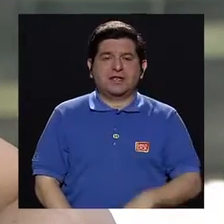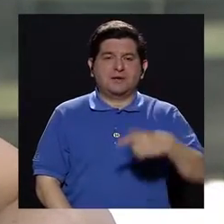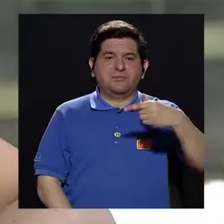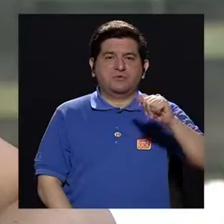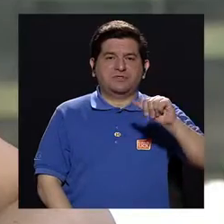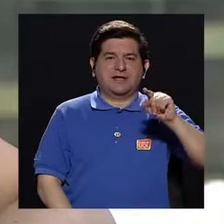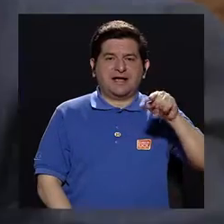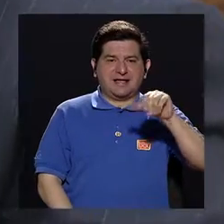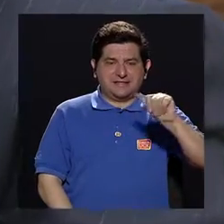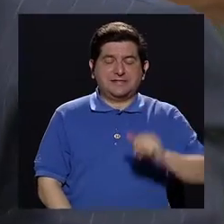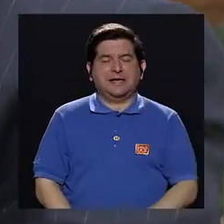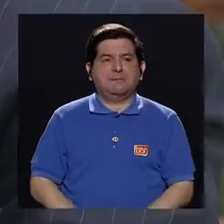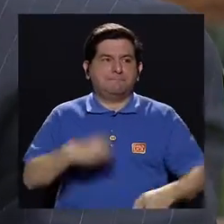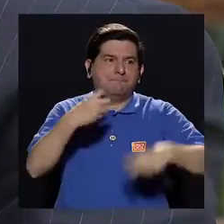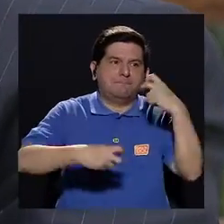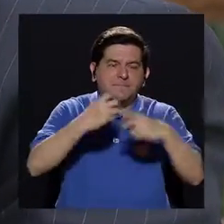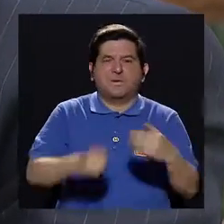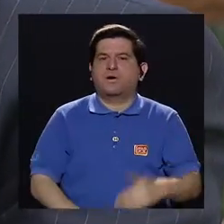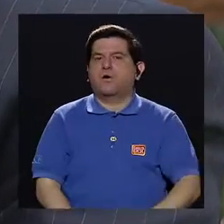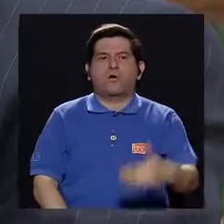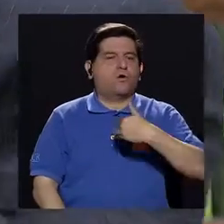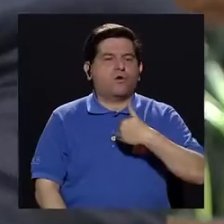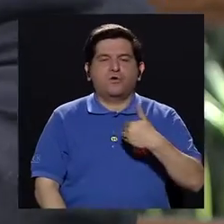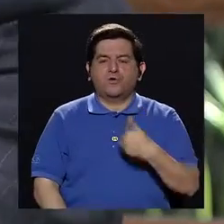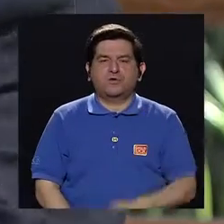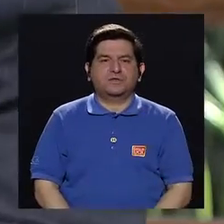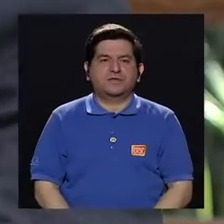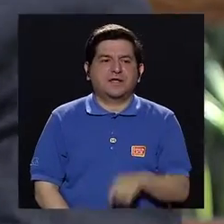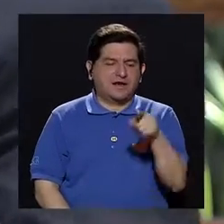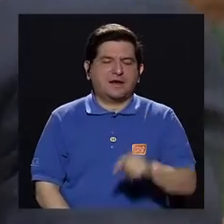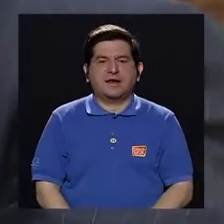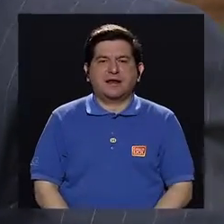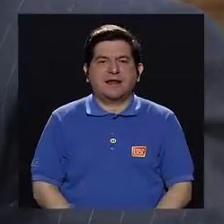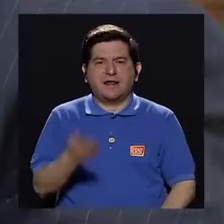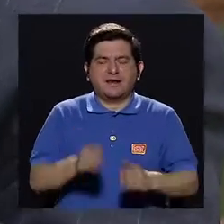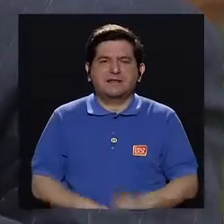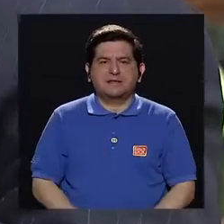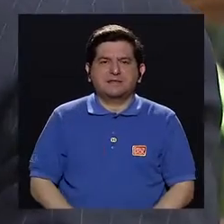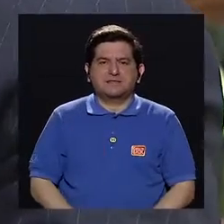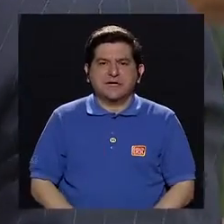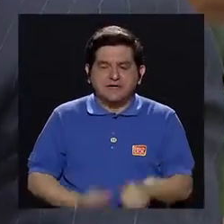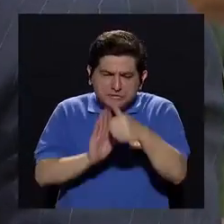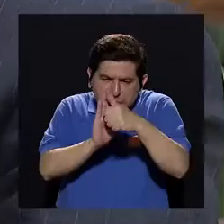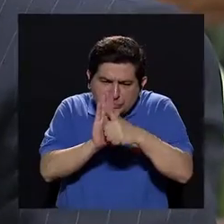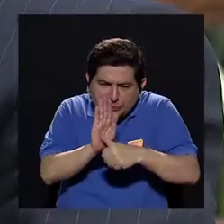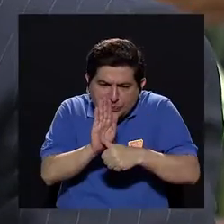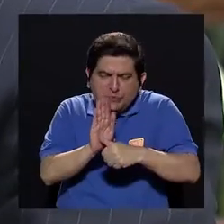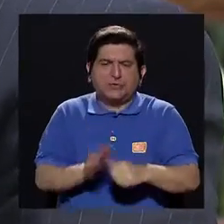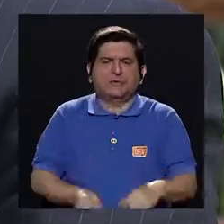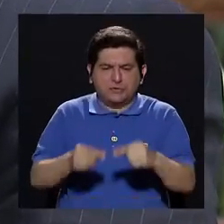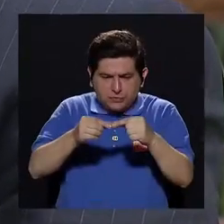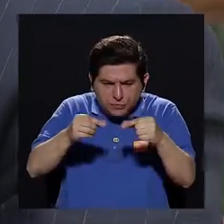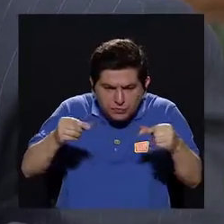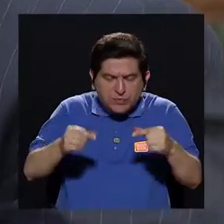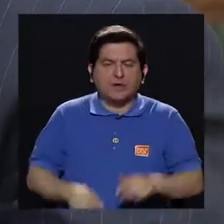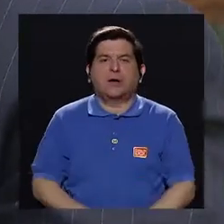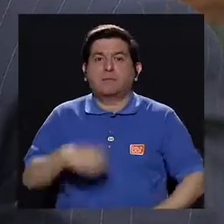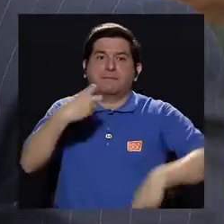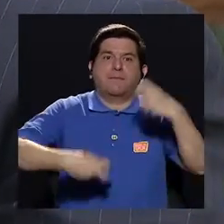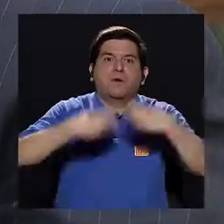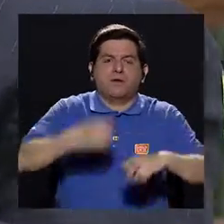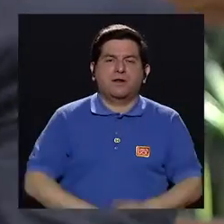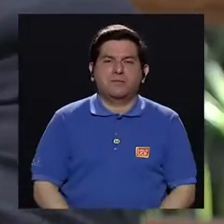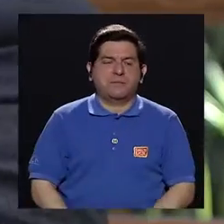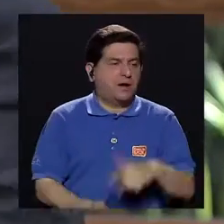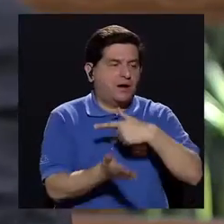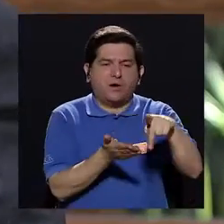de gasa sería un caos. Si nosotros no dispusiéramos de hojas de bisturí sería un verdadero caos. Pero igualmente,